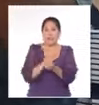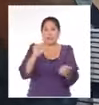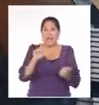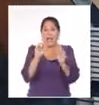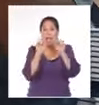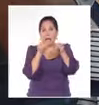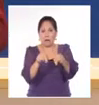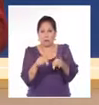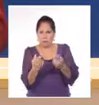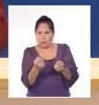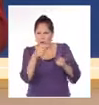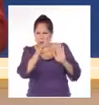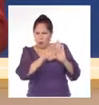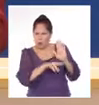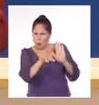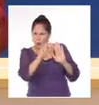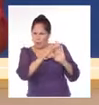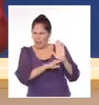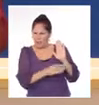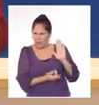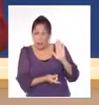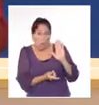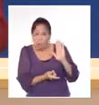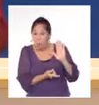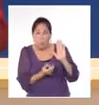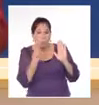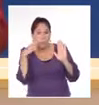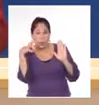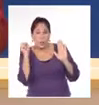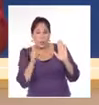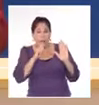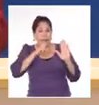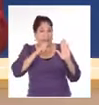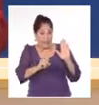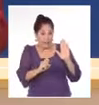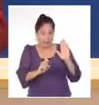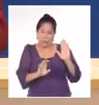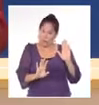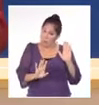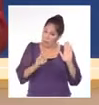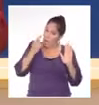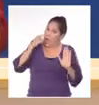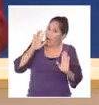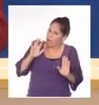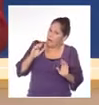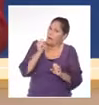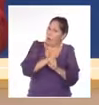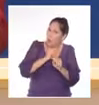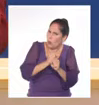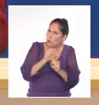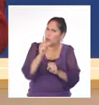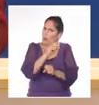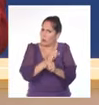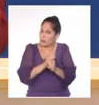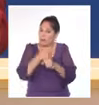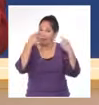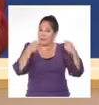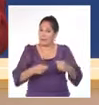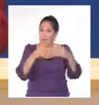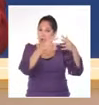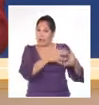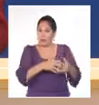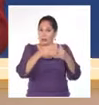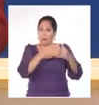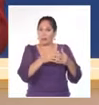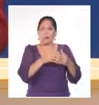patrocinador del terrorismo. Va a ser muy difícil que estas medidas se lleven a aplicar. La decisión del gobierno de Estados Unidos de no